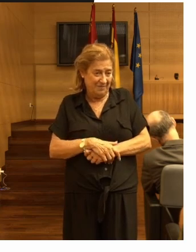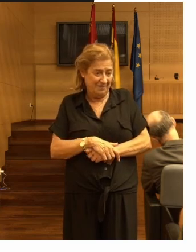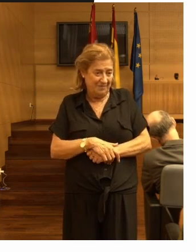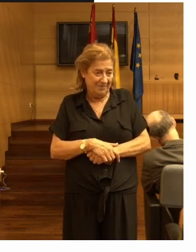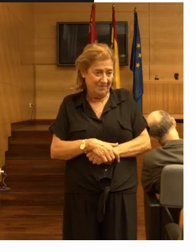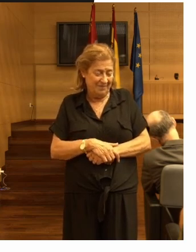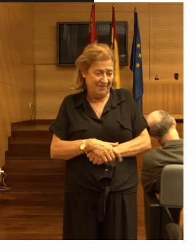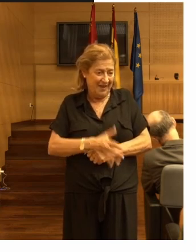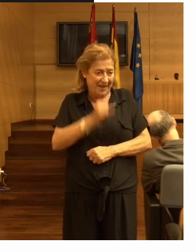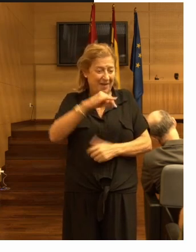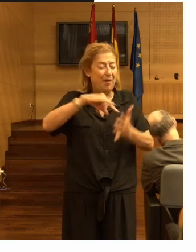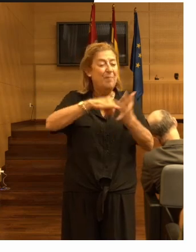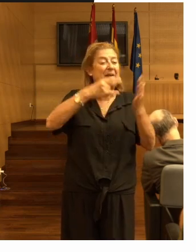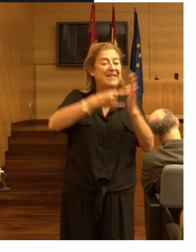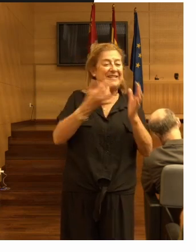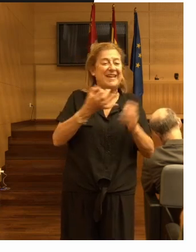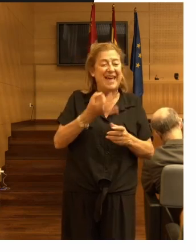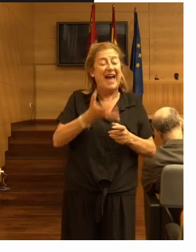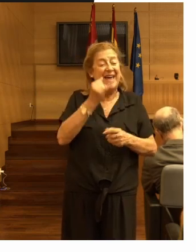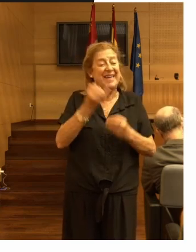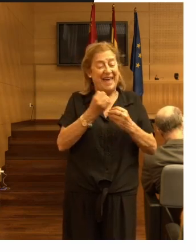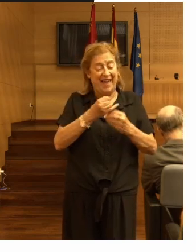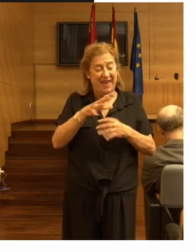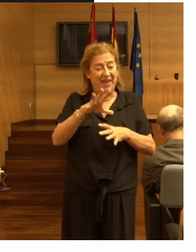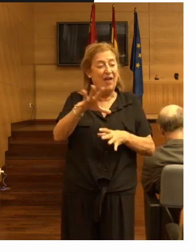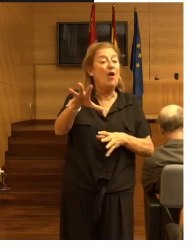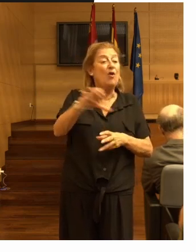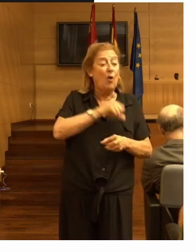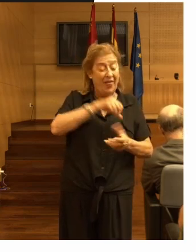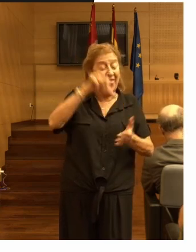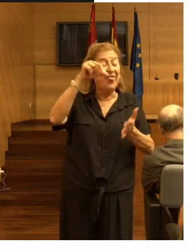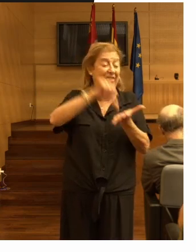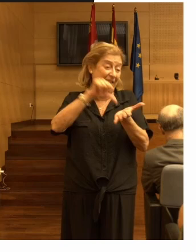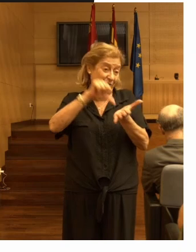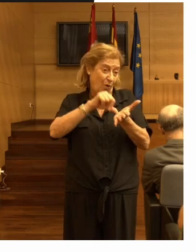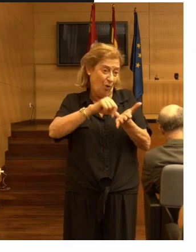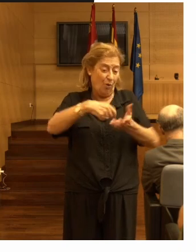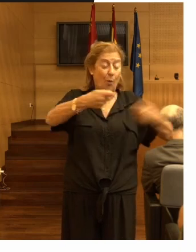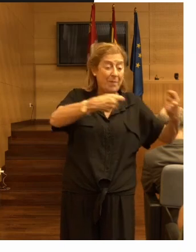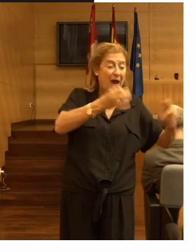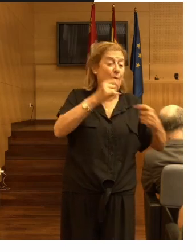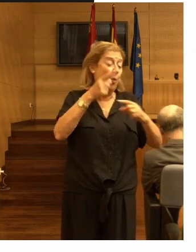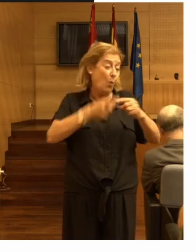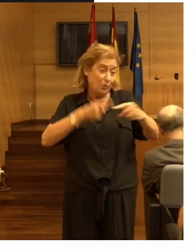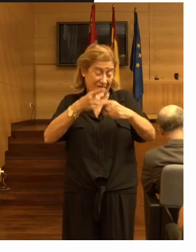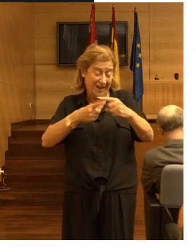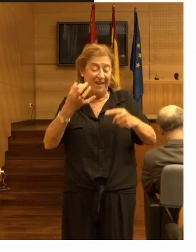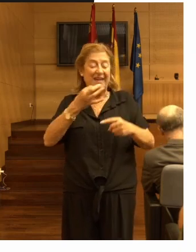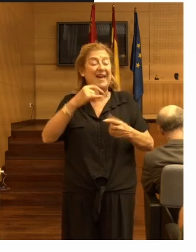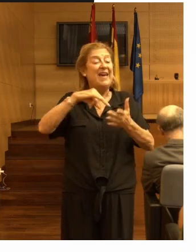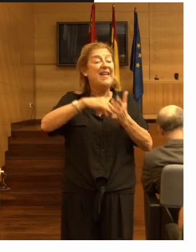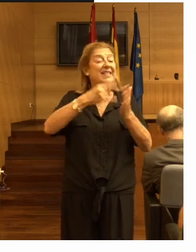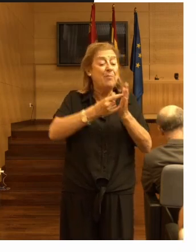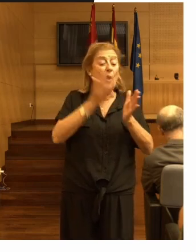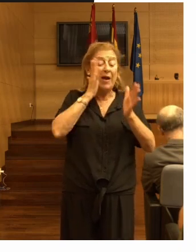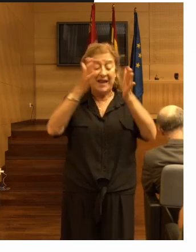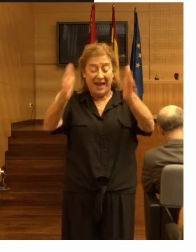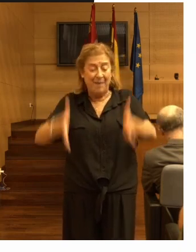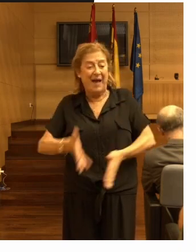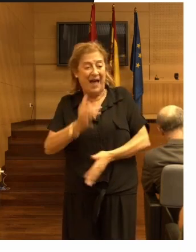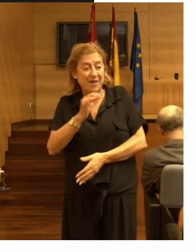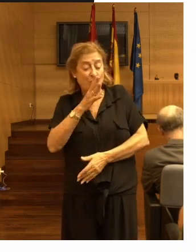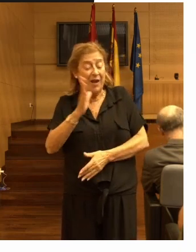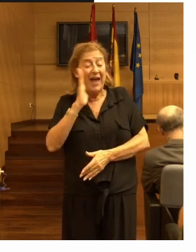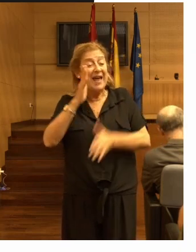hay que plantearse qué habría que adquirir en el centro o usar qué tipos de camas se tienen porque las